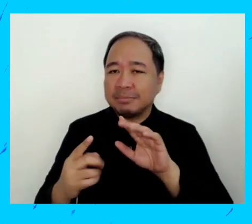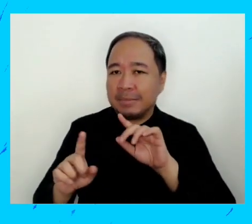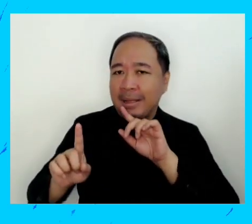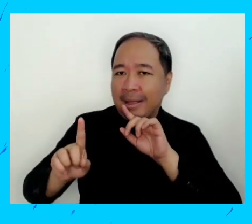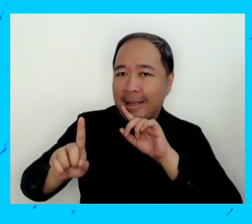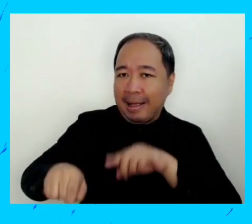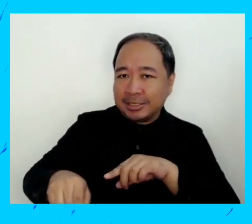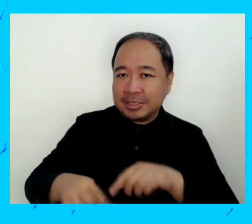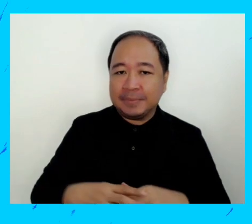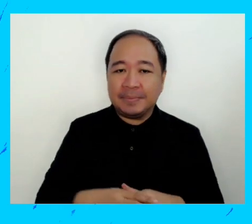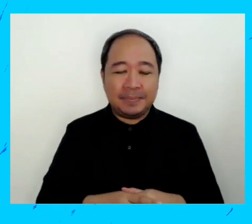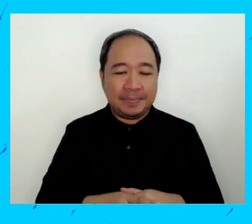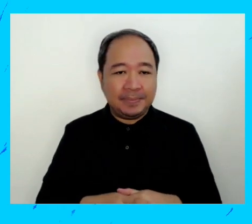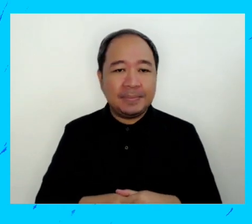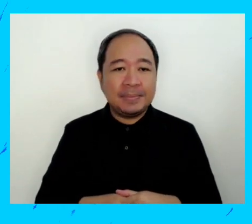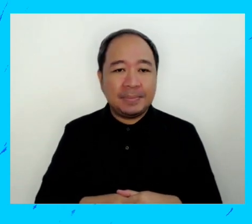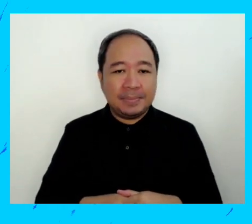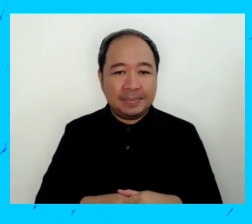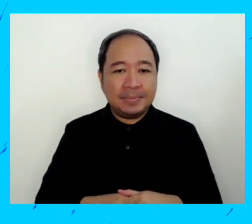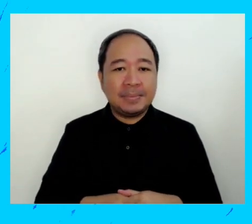menos en el caso de Argentina.